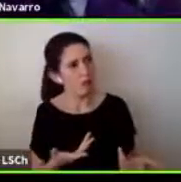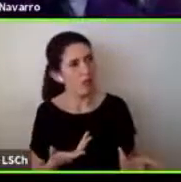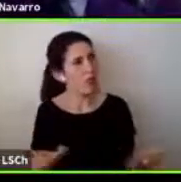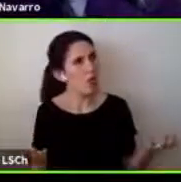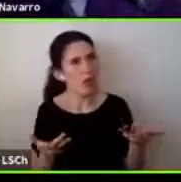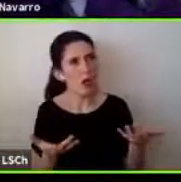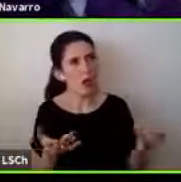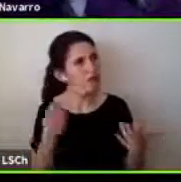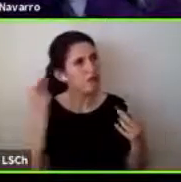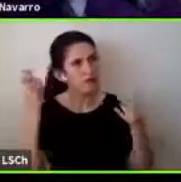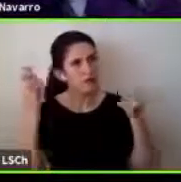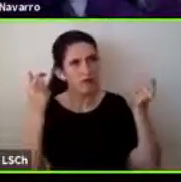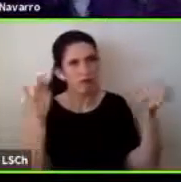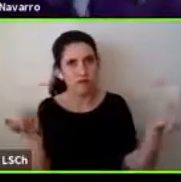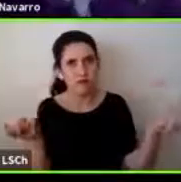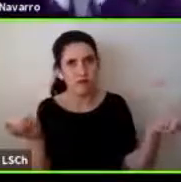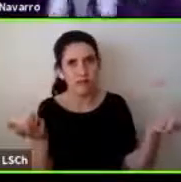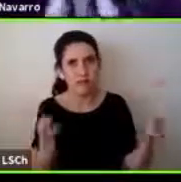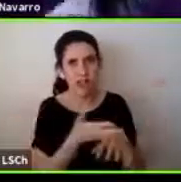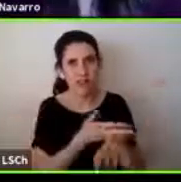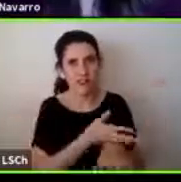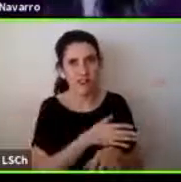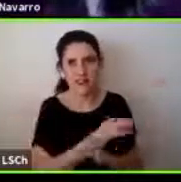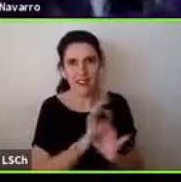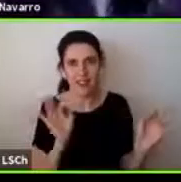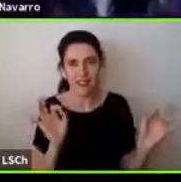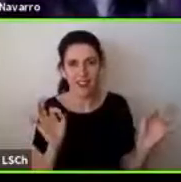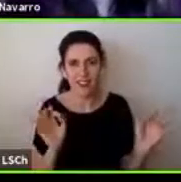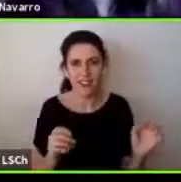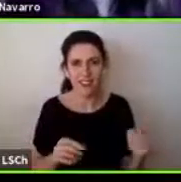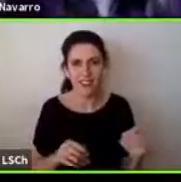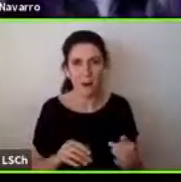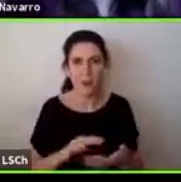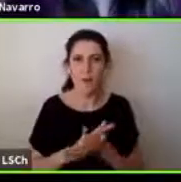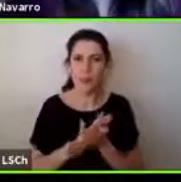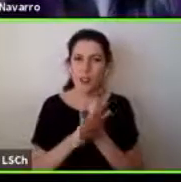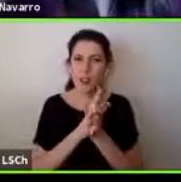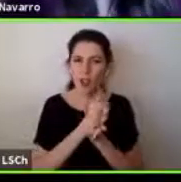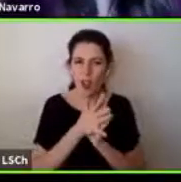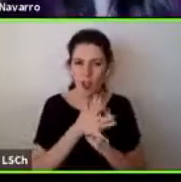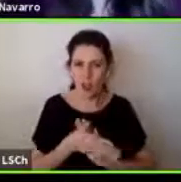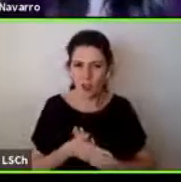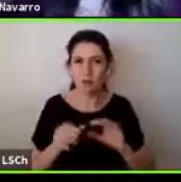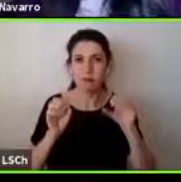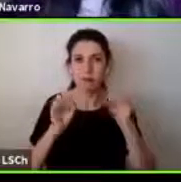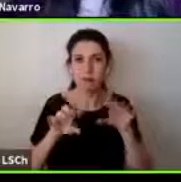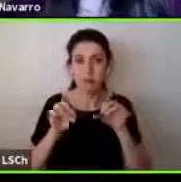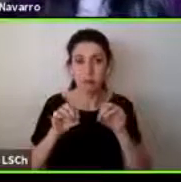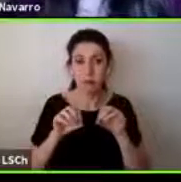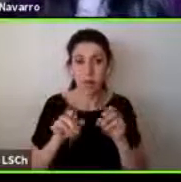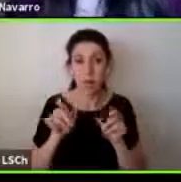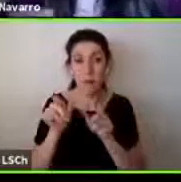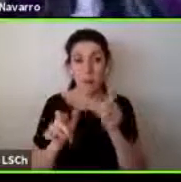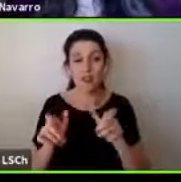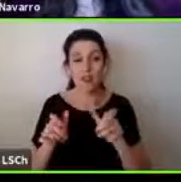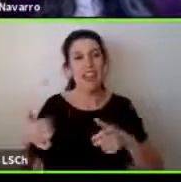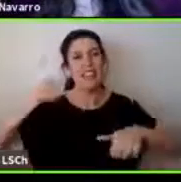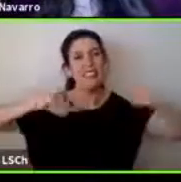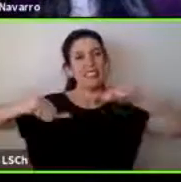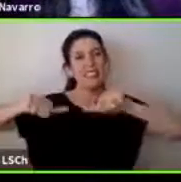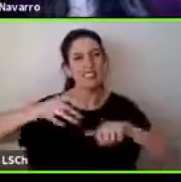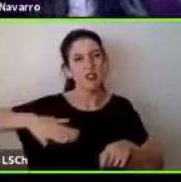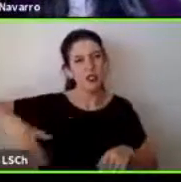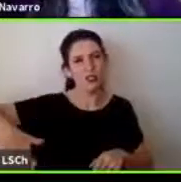entonces todas esas decisiones la formación de los cientistas sociales no está y yo encuentro que eso es súper fuerte